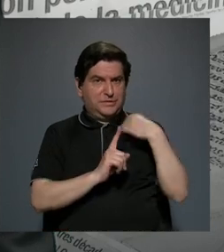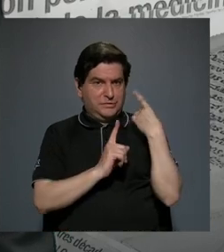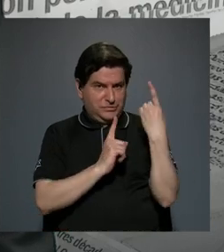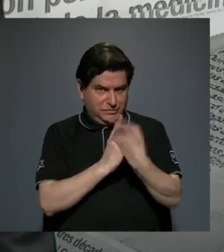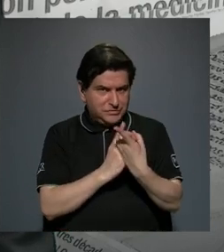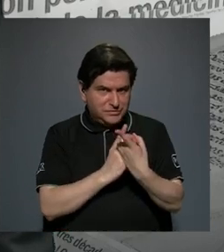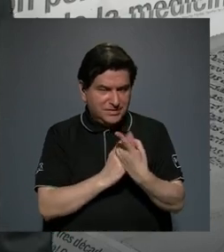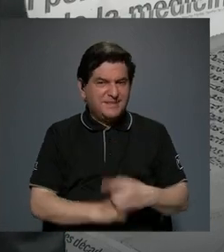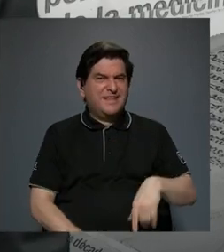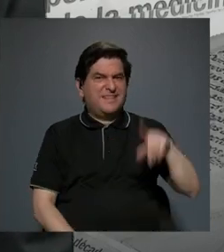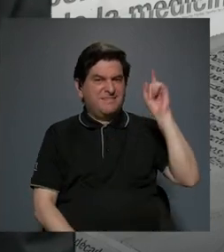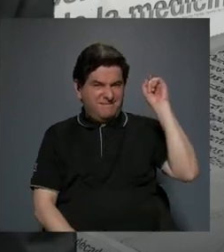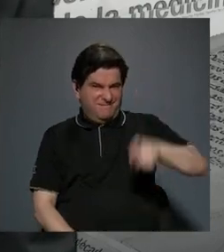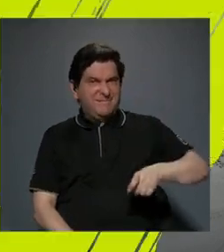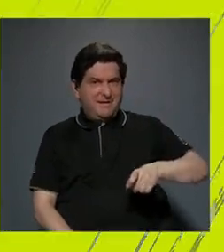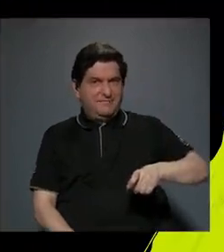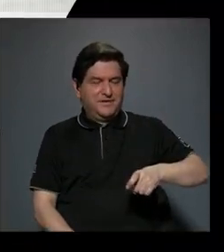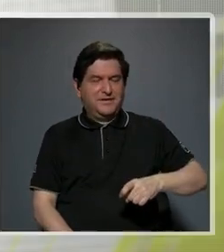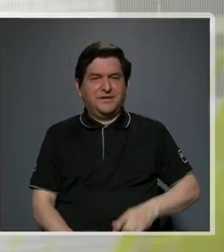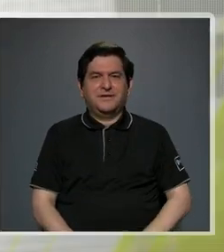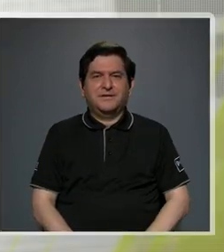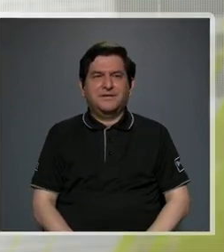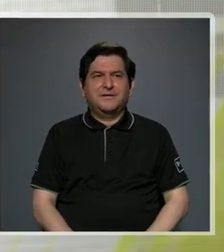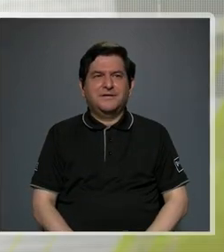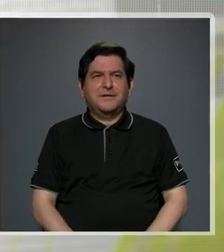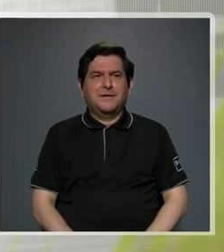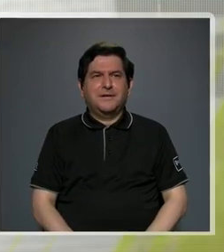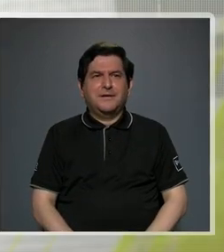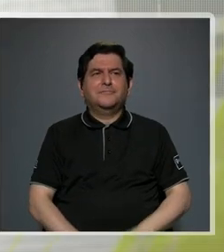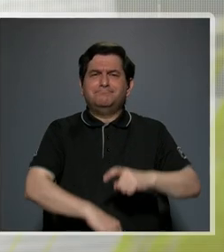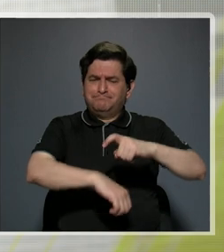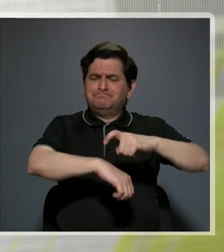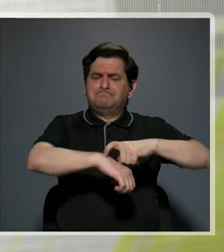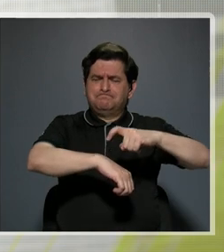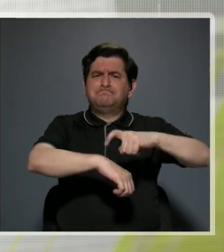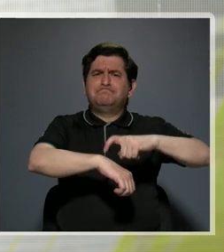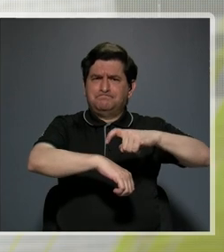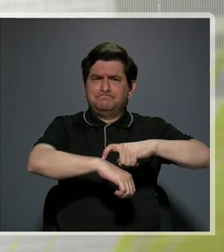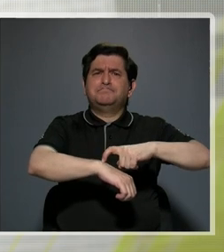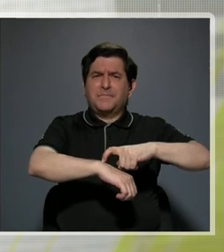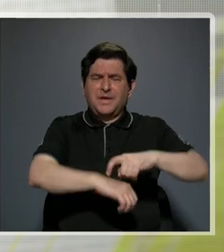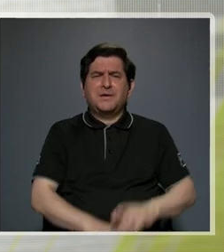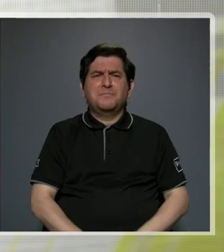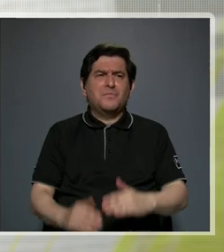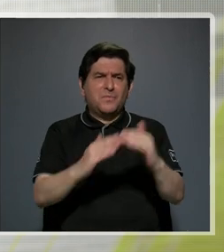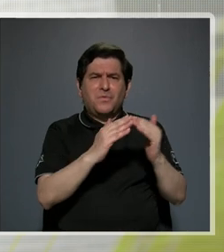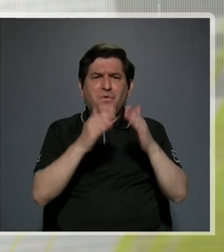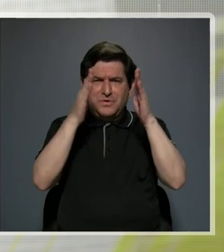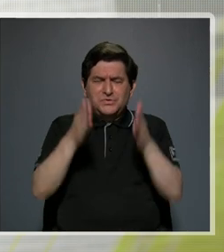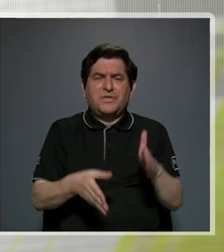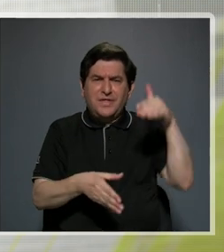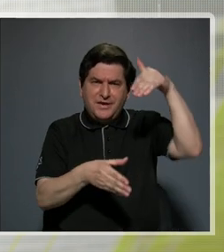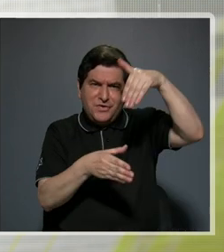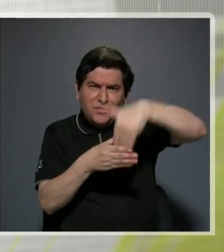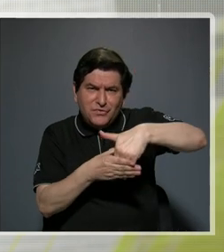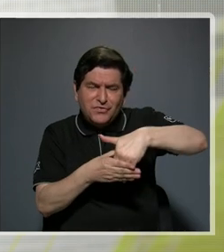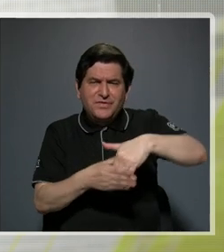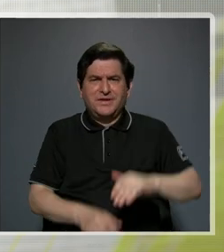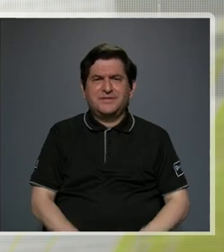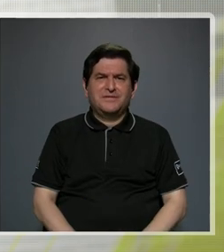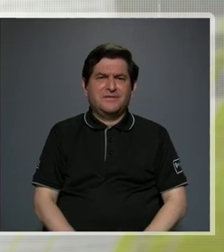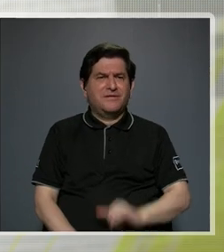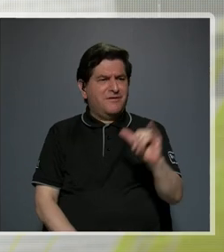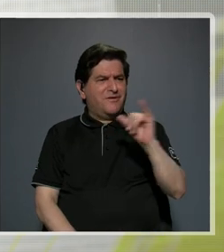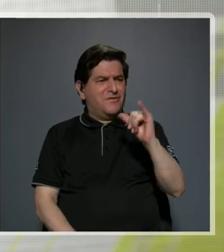lograr mucho más tiempo como ciudadanos inmersos en los